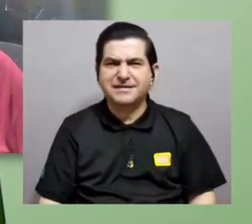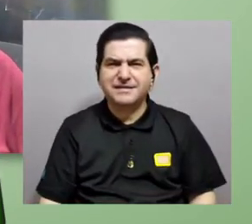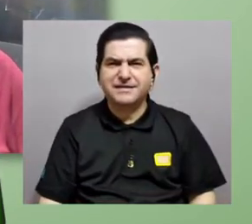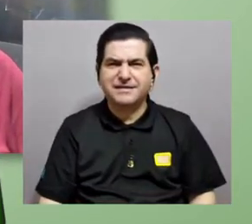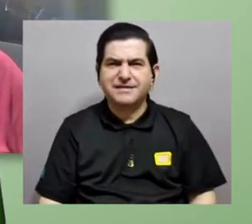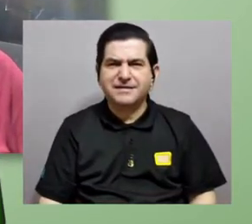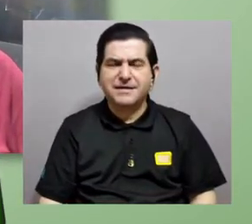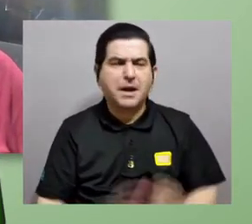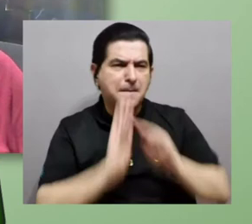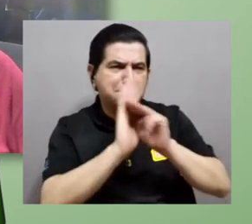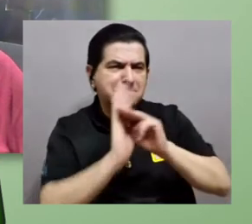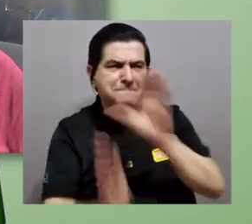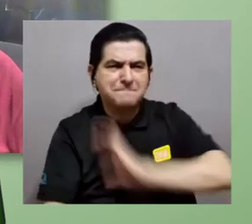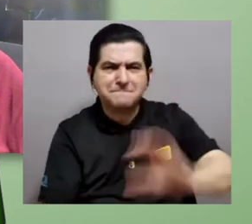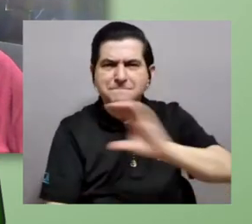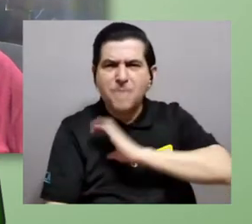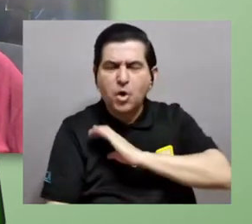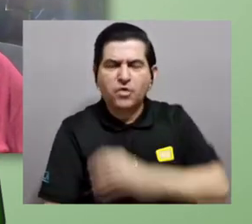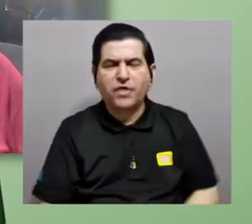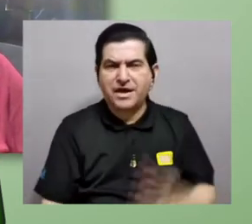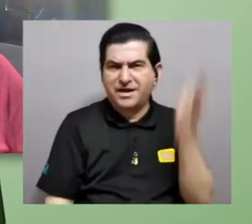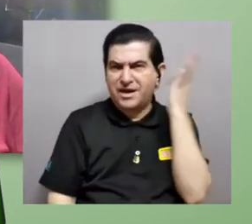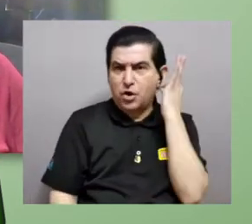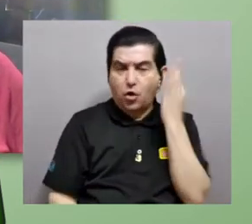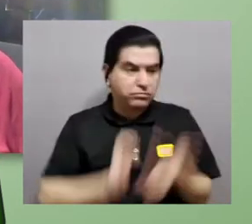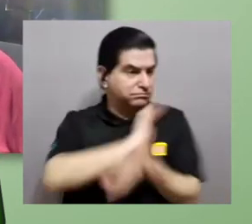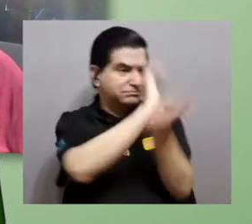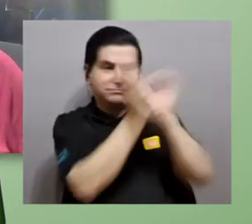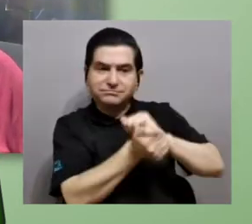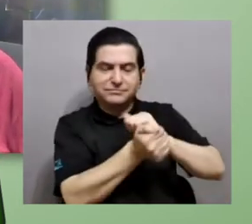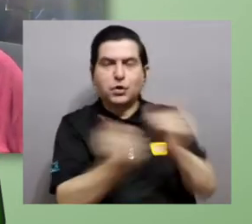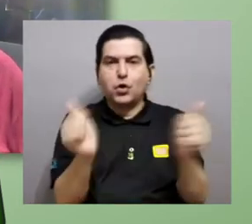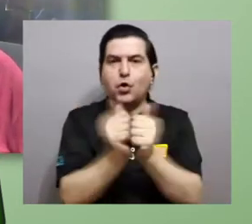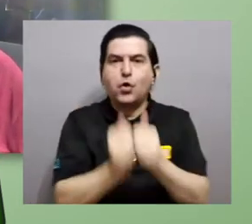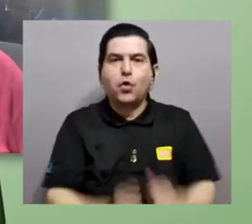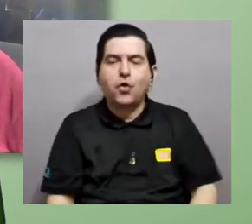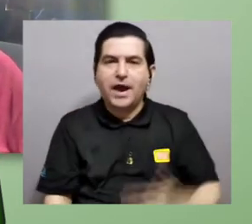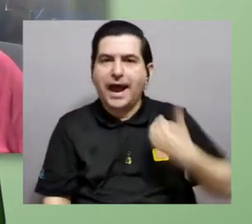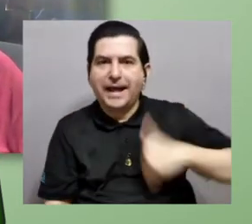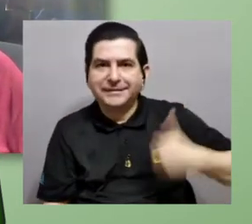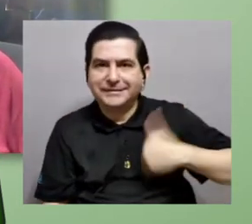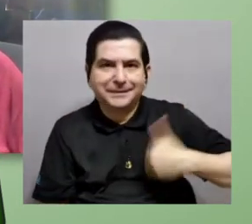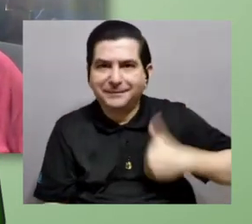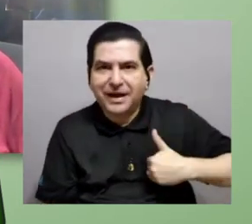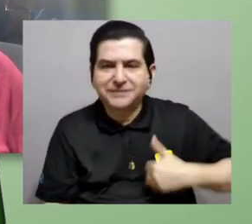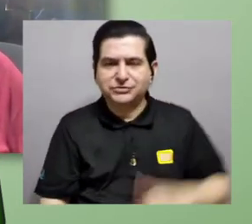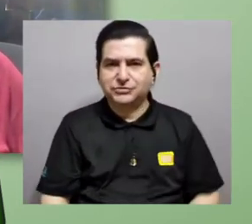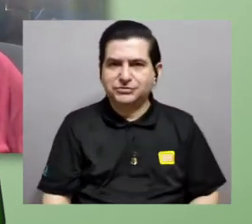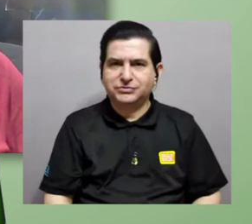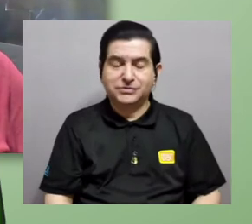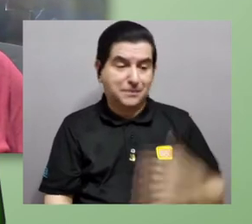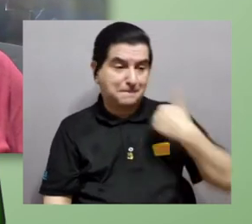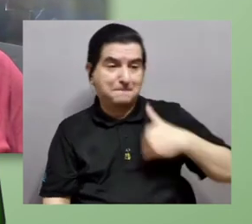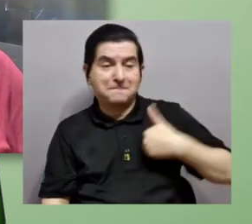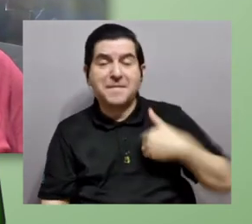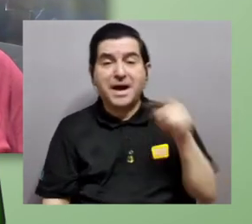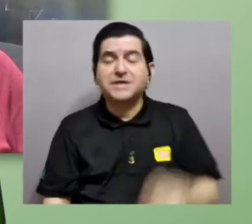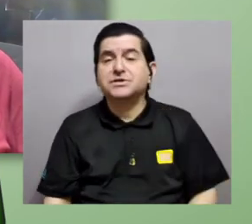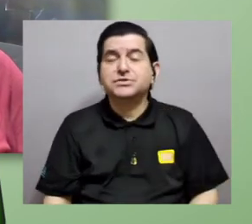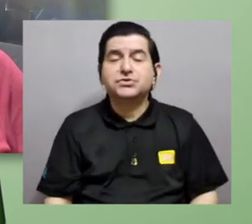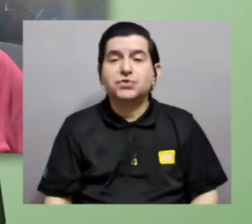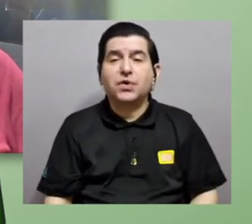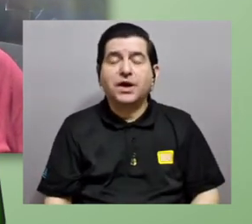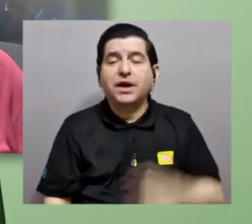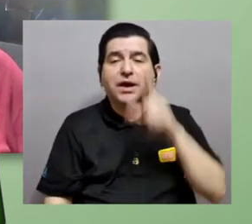patrones de comportamiento de la hembra se invirtieron con los del macho y más bien es el